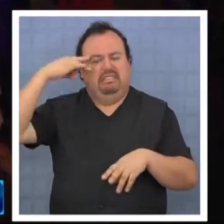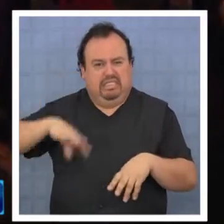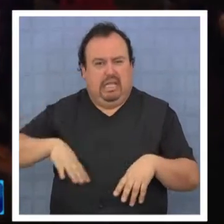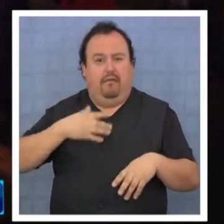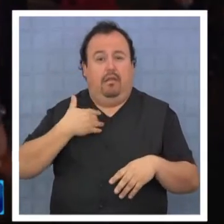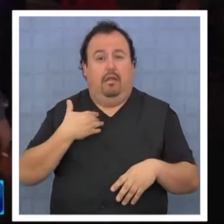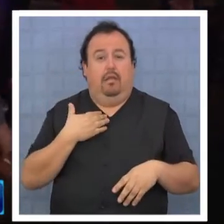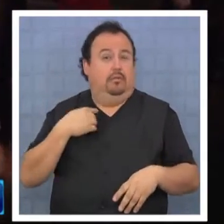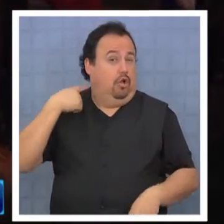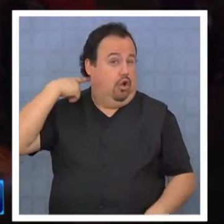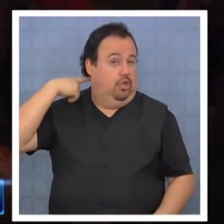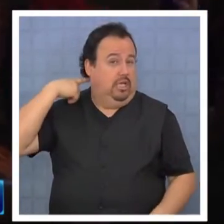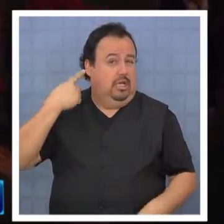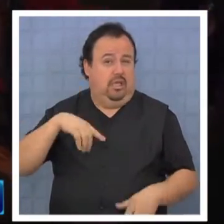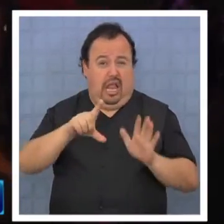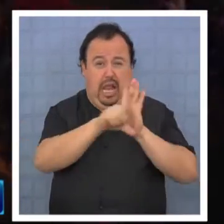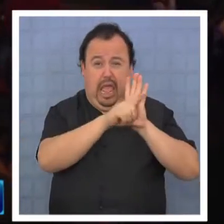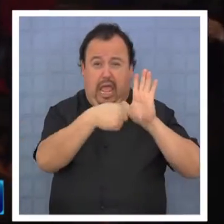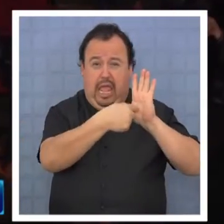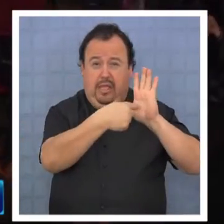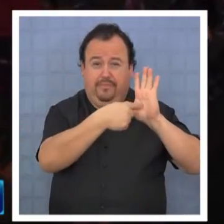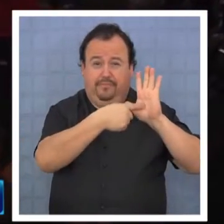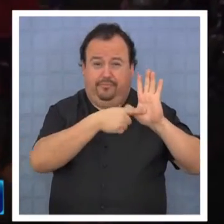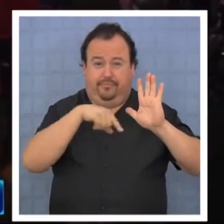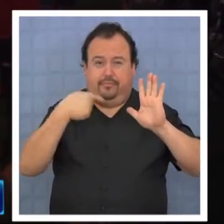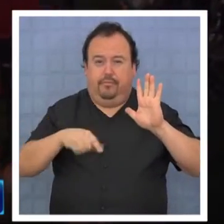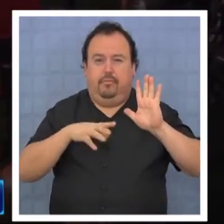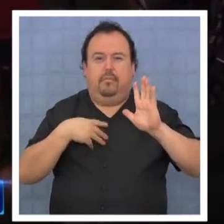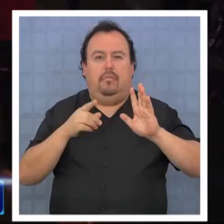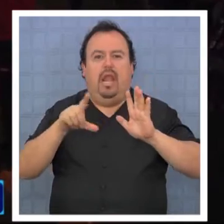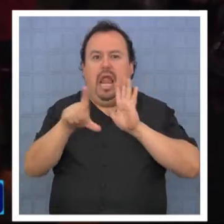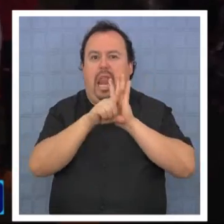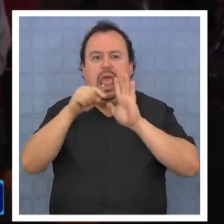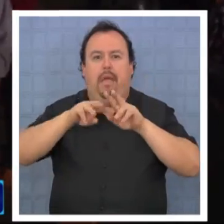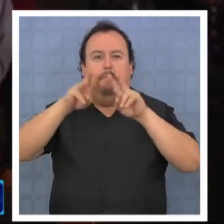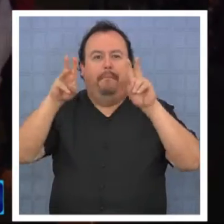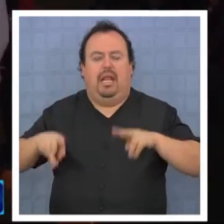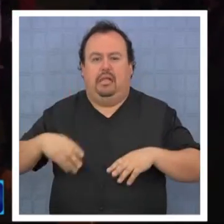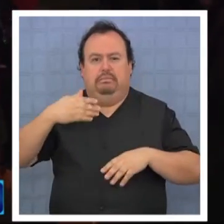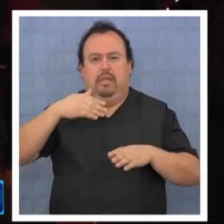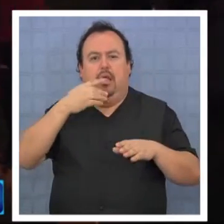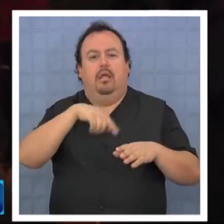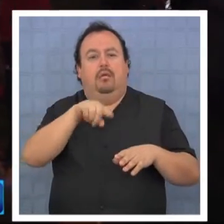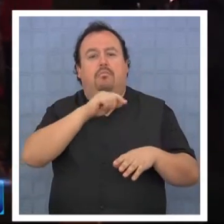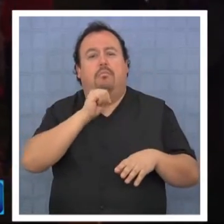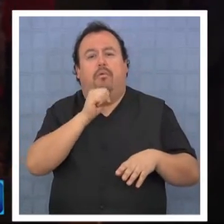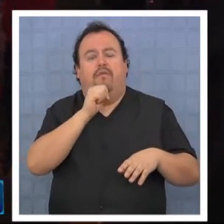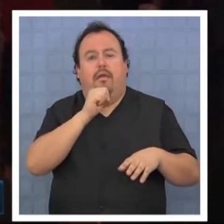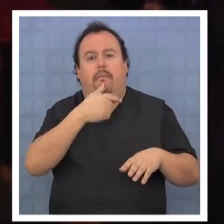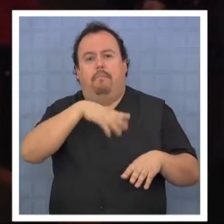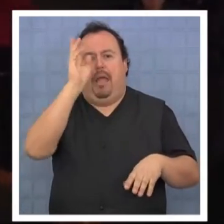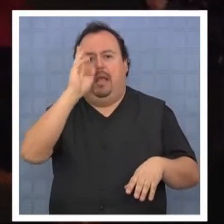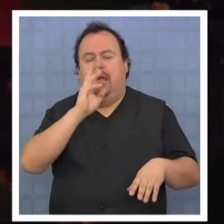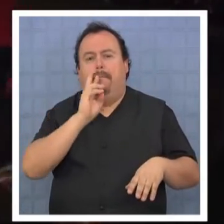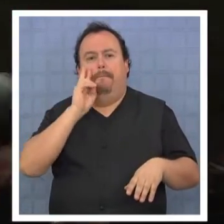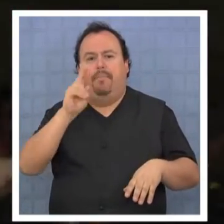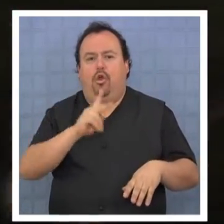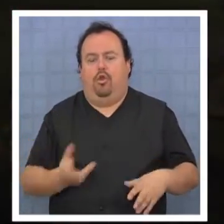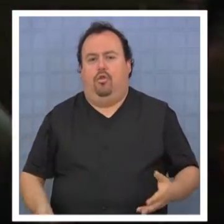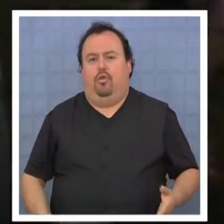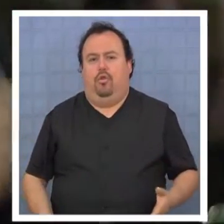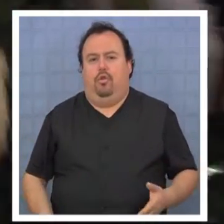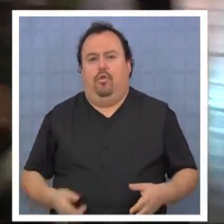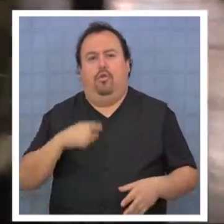conscientes que las leyes que rigen este país son leyes de mercado que perjudican a todas las personas más pobres y con menos garantías.